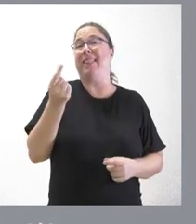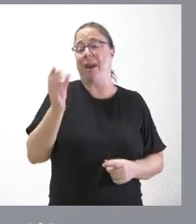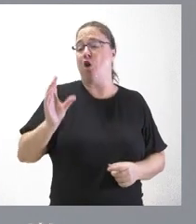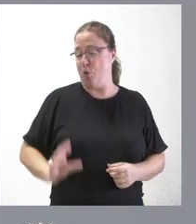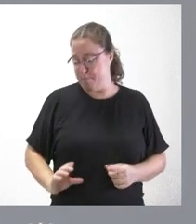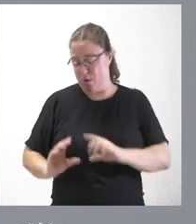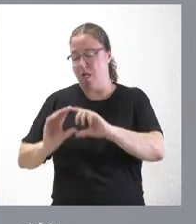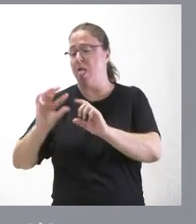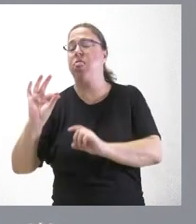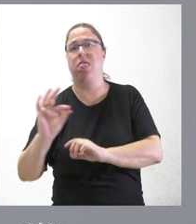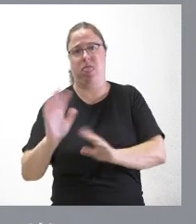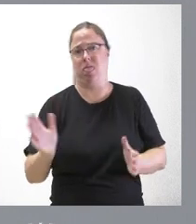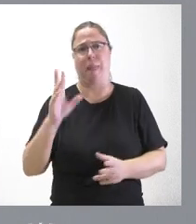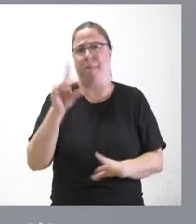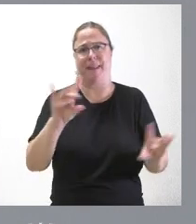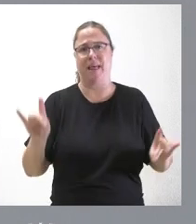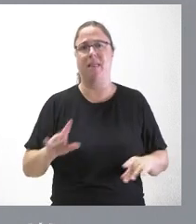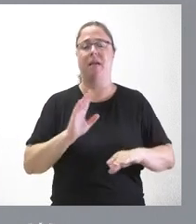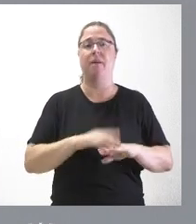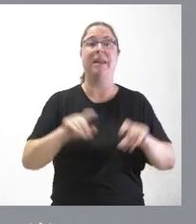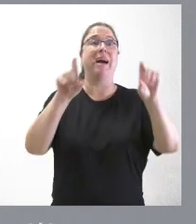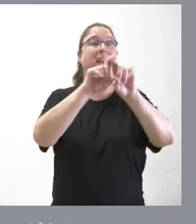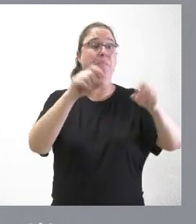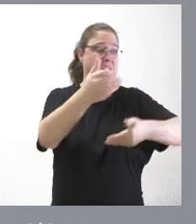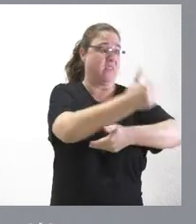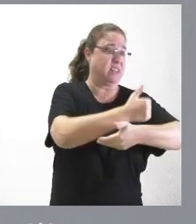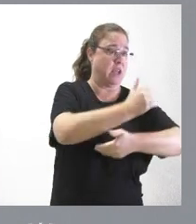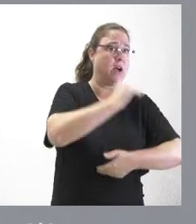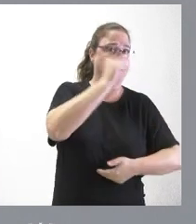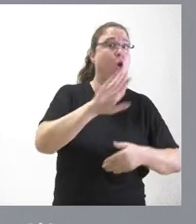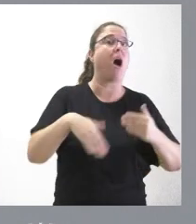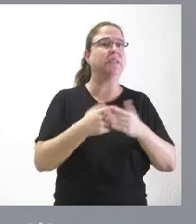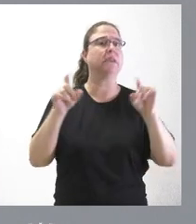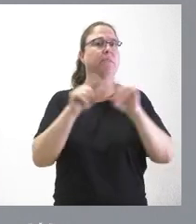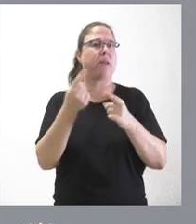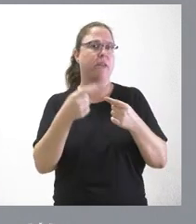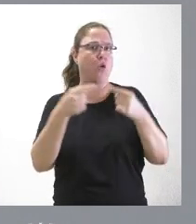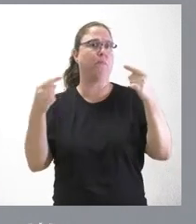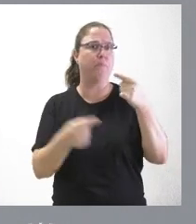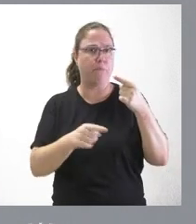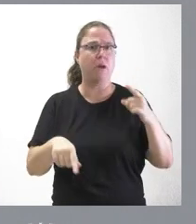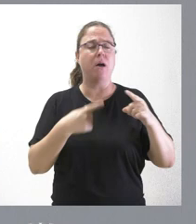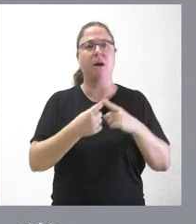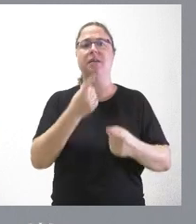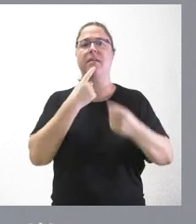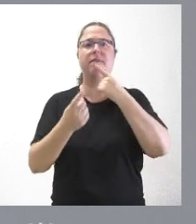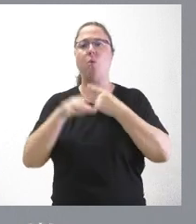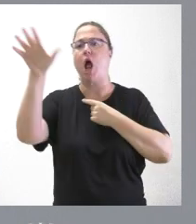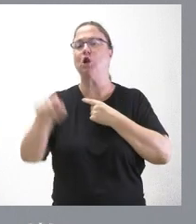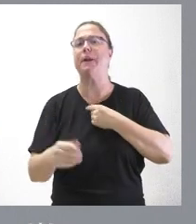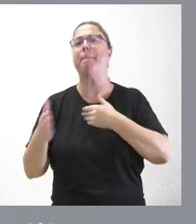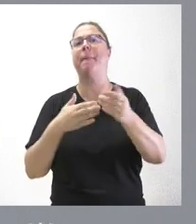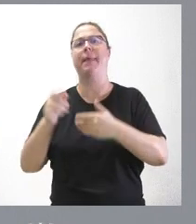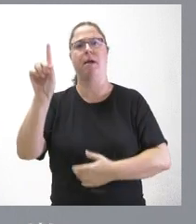muchas empresas que están viendo reducidos sus márgenes de beneficio, incluso entrando en pérdidas, con dificultades también de acceder a algunas materias primas, con